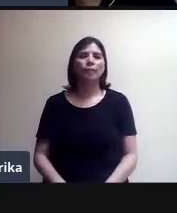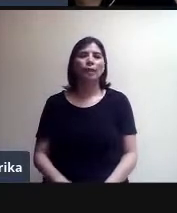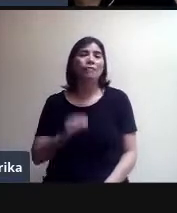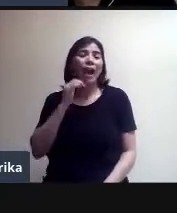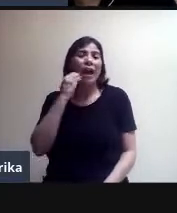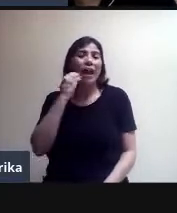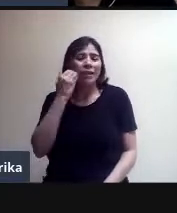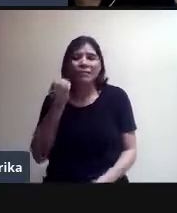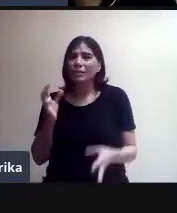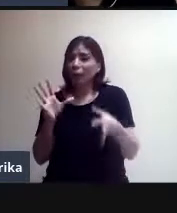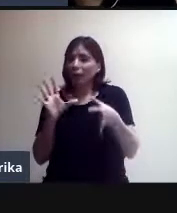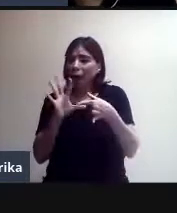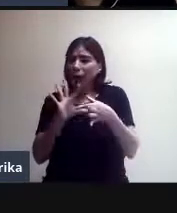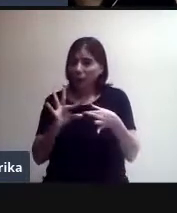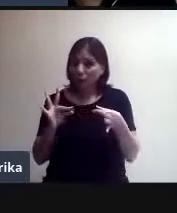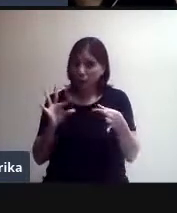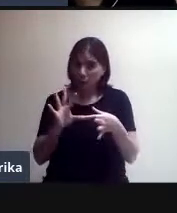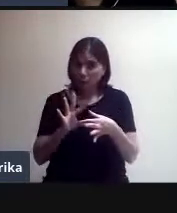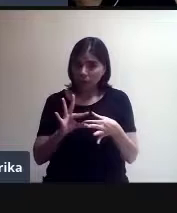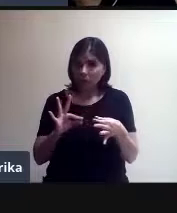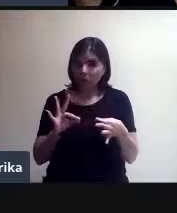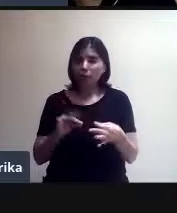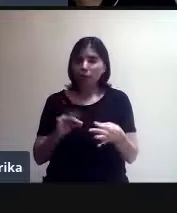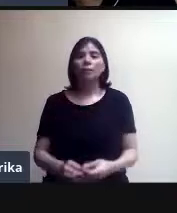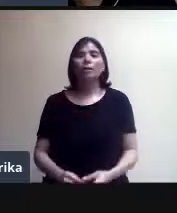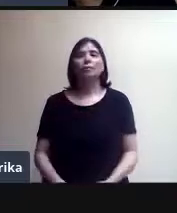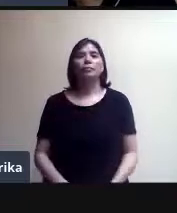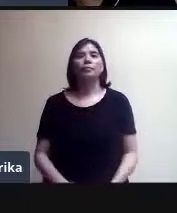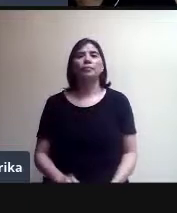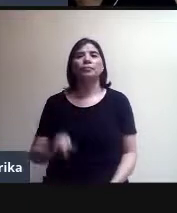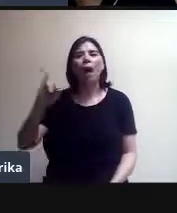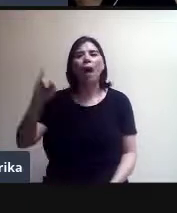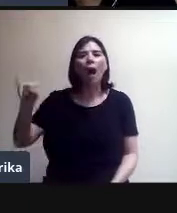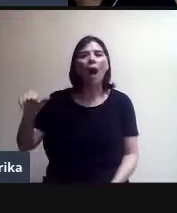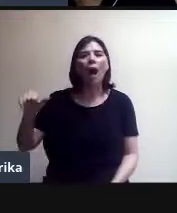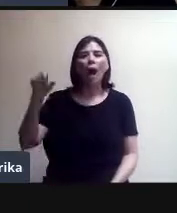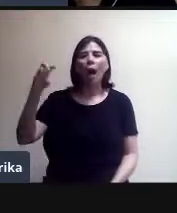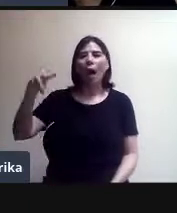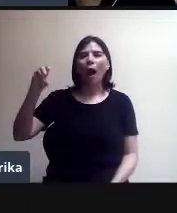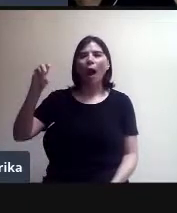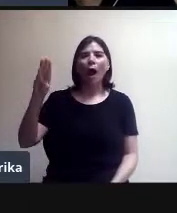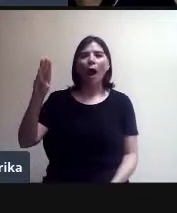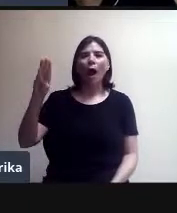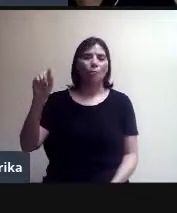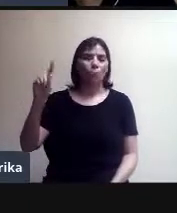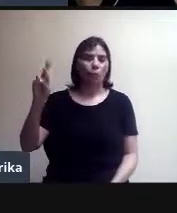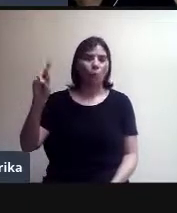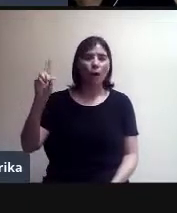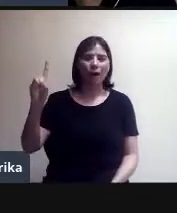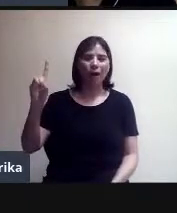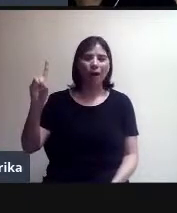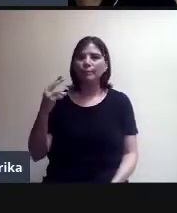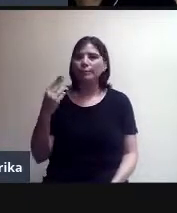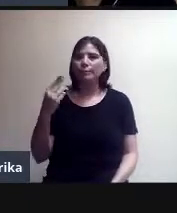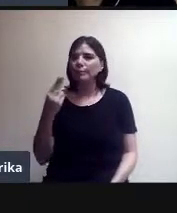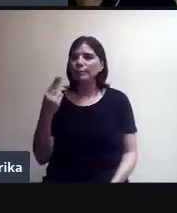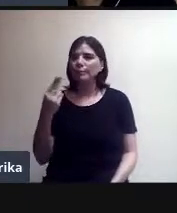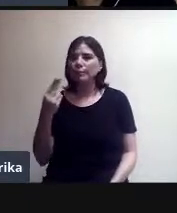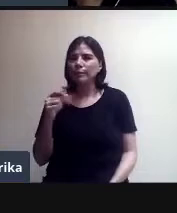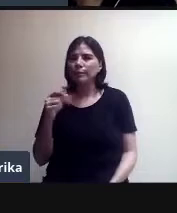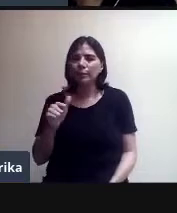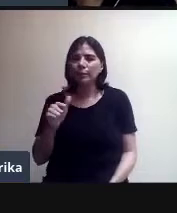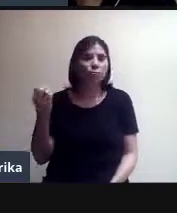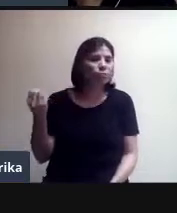comentar lo siguiente. Creo que Jan Bord quizá necesite otra sesión. Igual esta